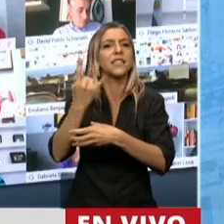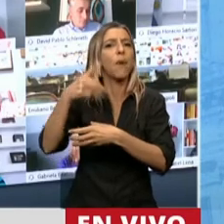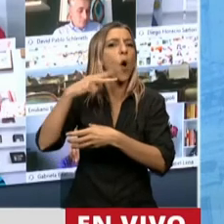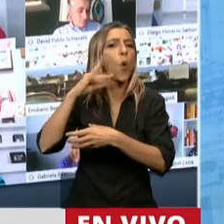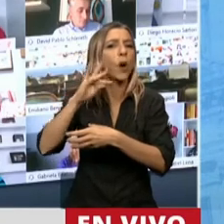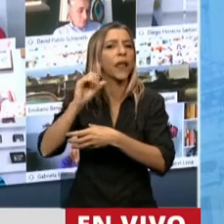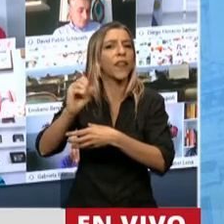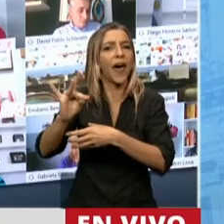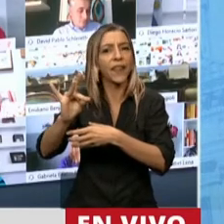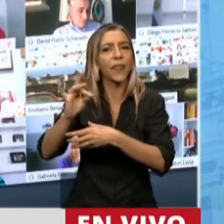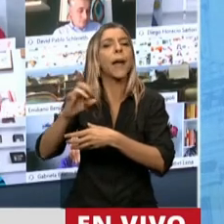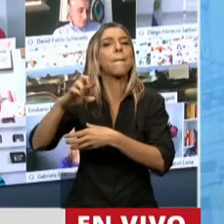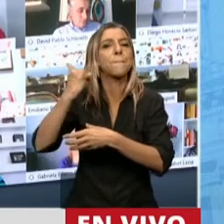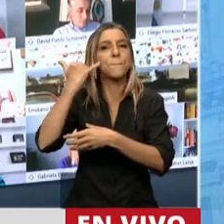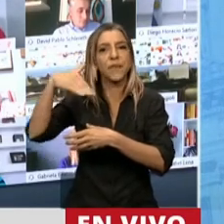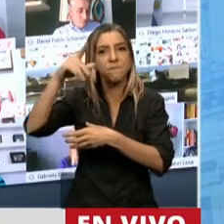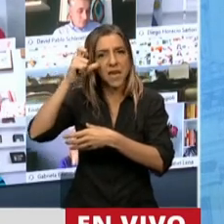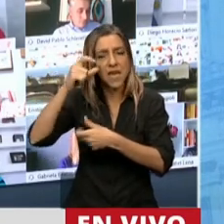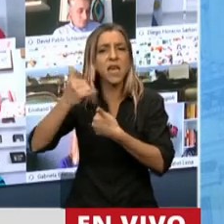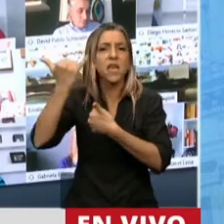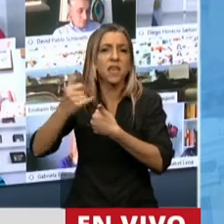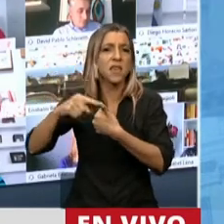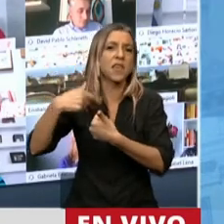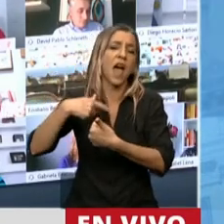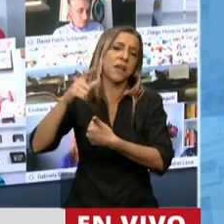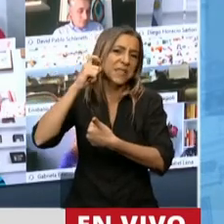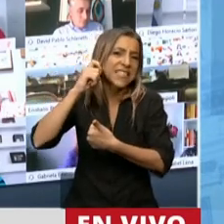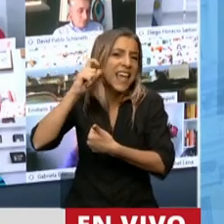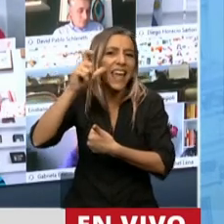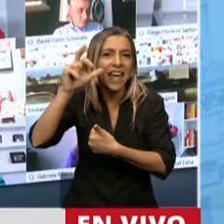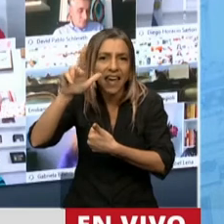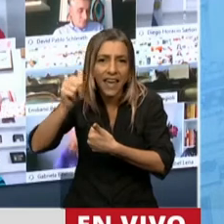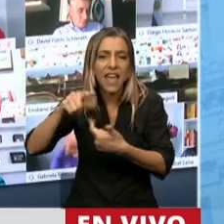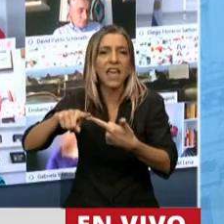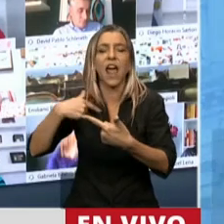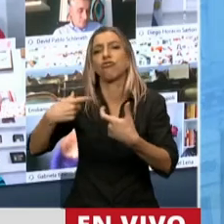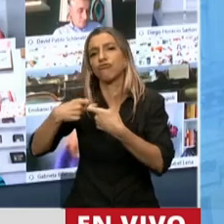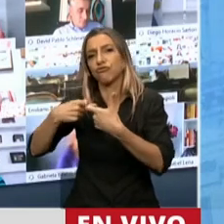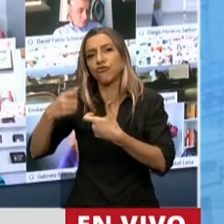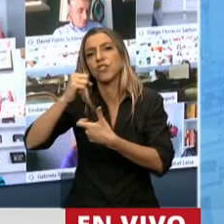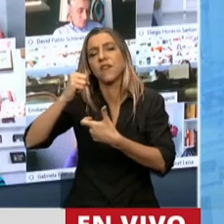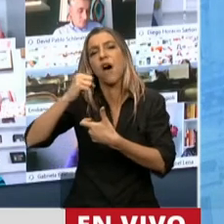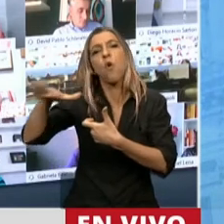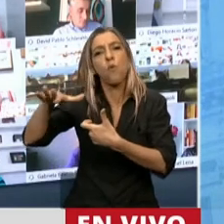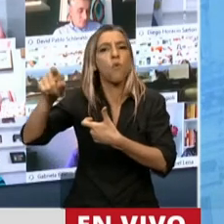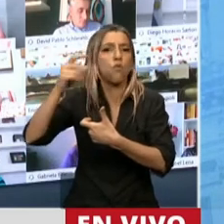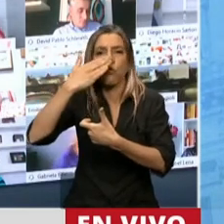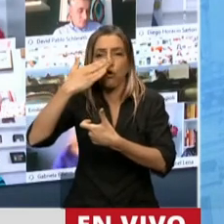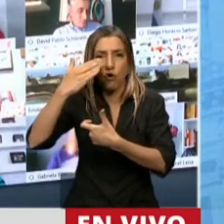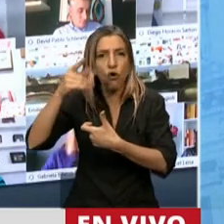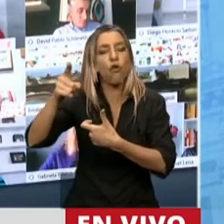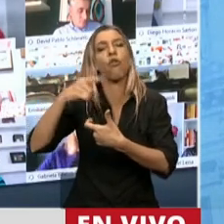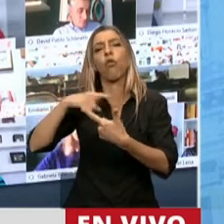entidades PYME, CEJERA, la Sociedad Rural de Córdoba, y una